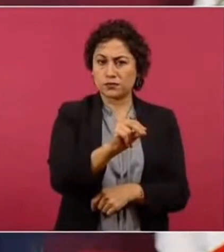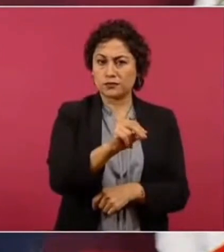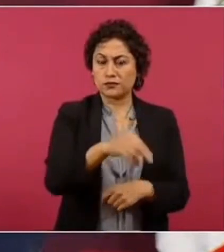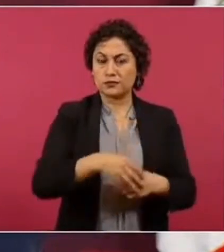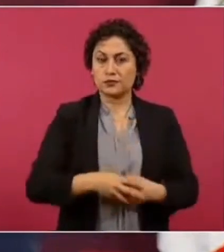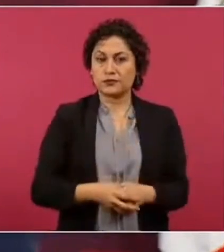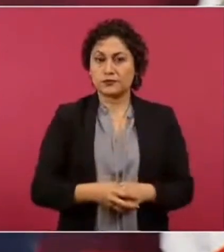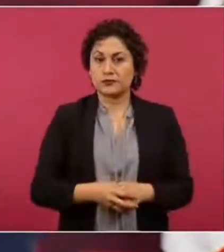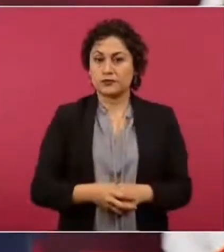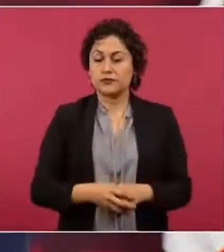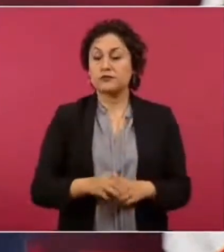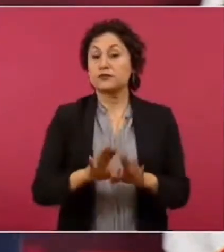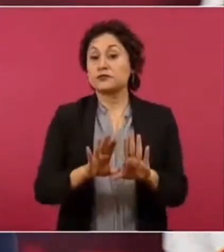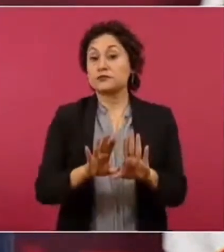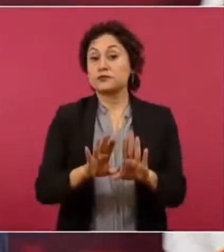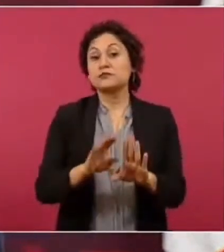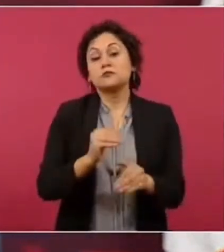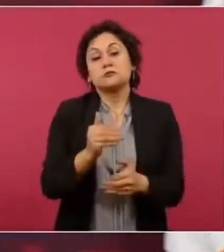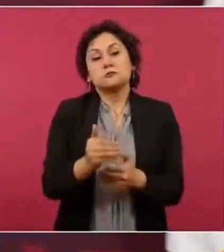Y de repente